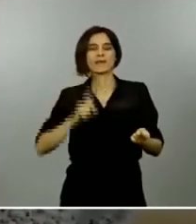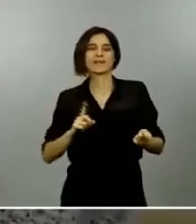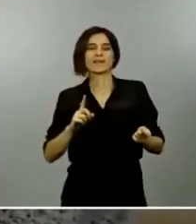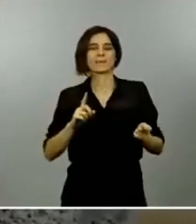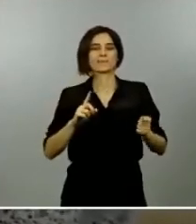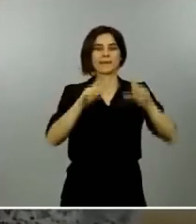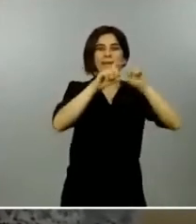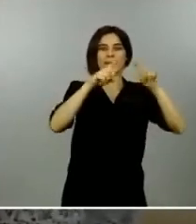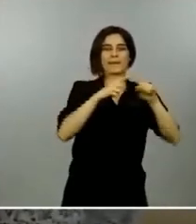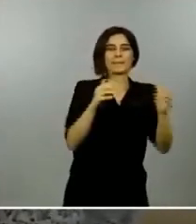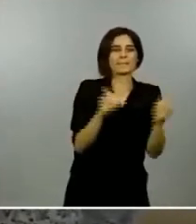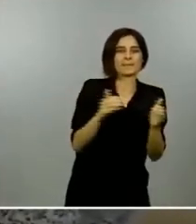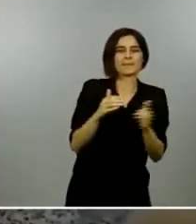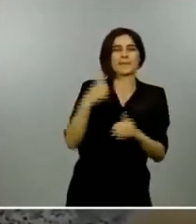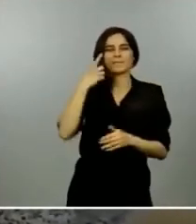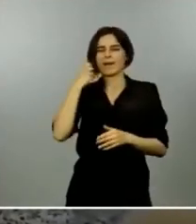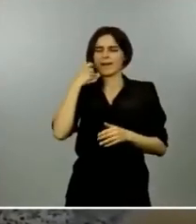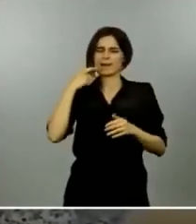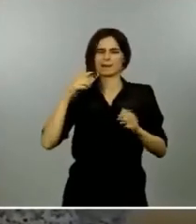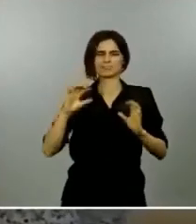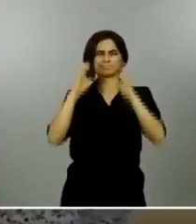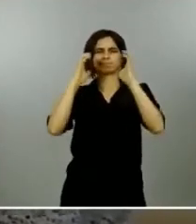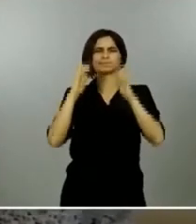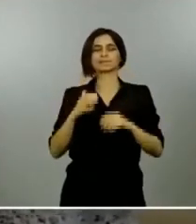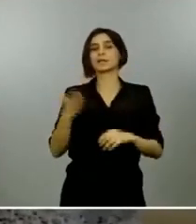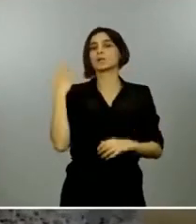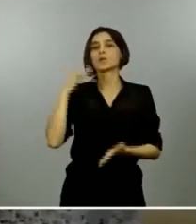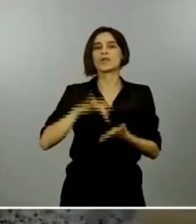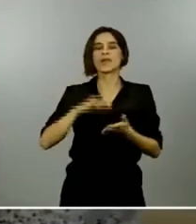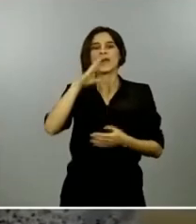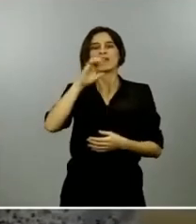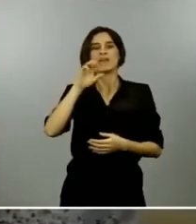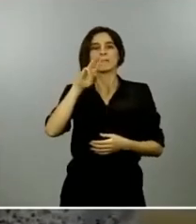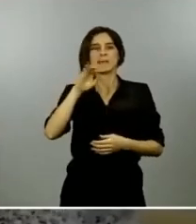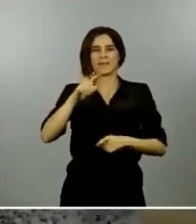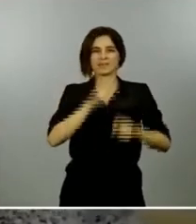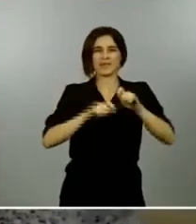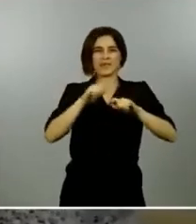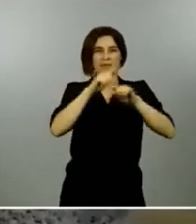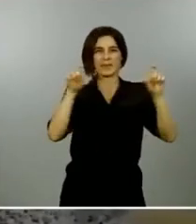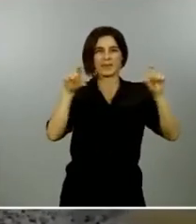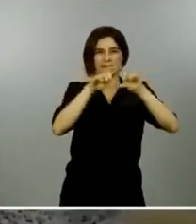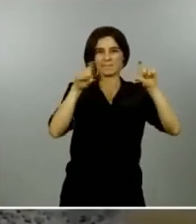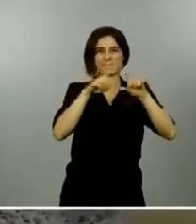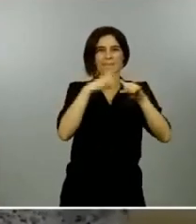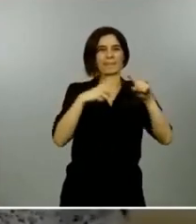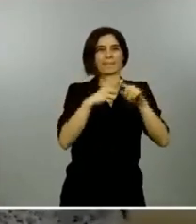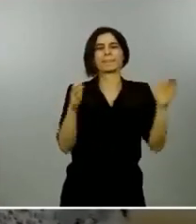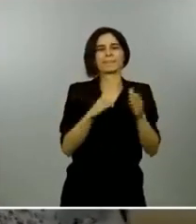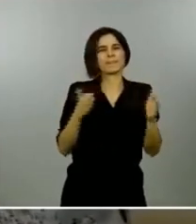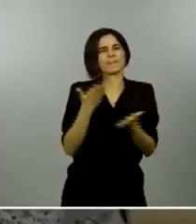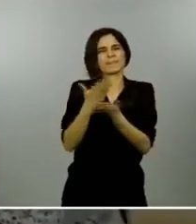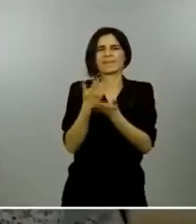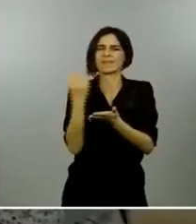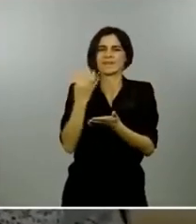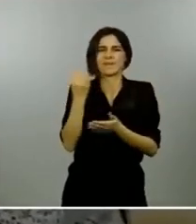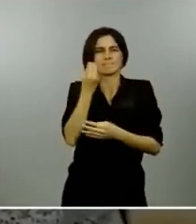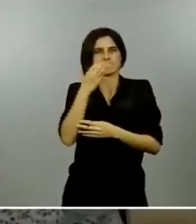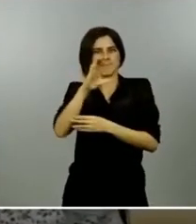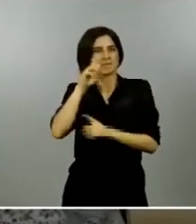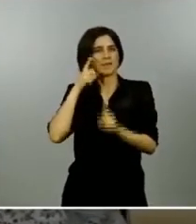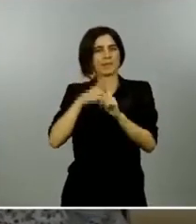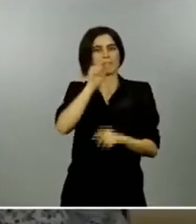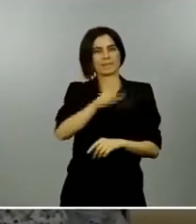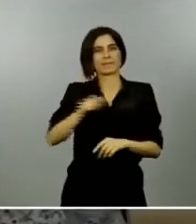duplicaran los 100.000 millones para poder atender a mucha más gente se lo plantea respecto a los ERTE la AIREF